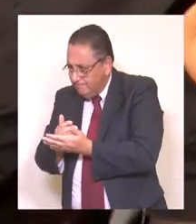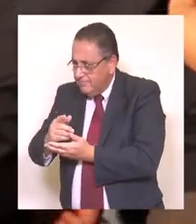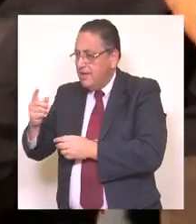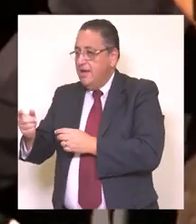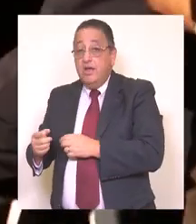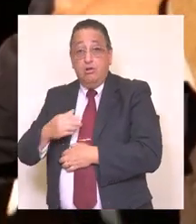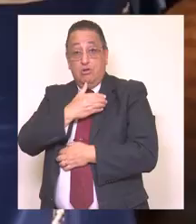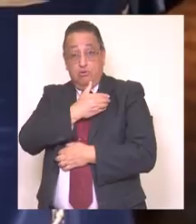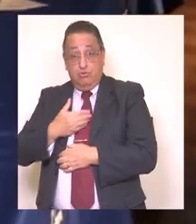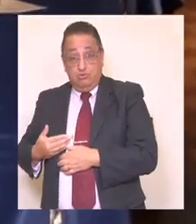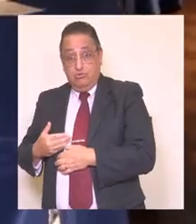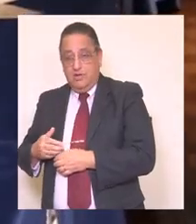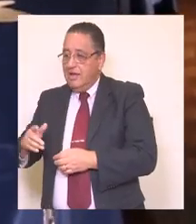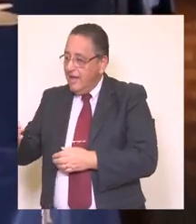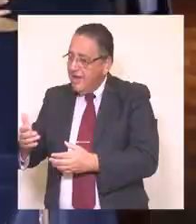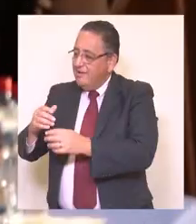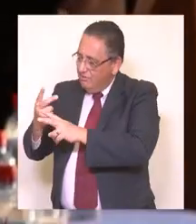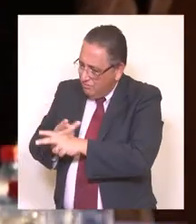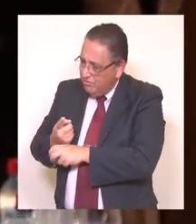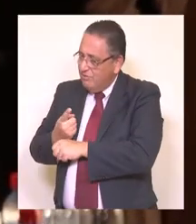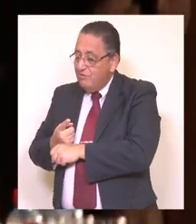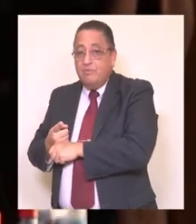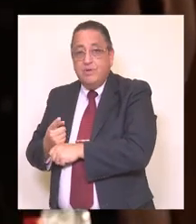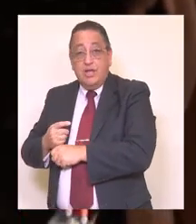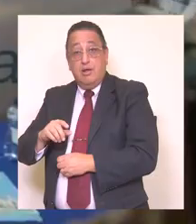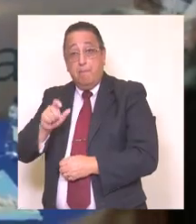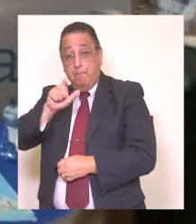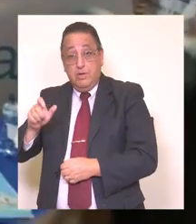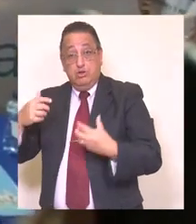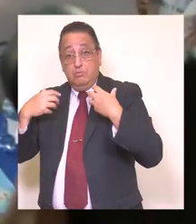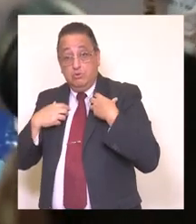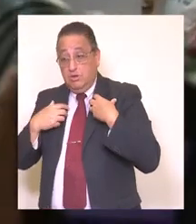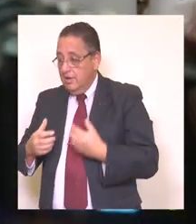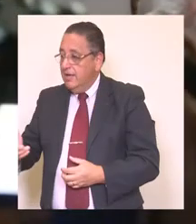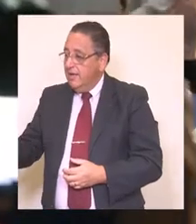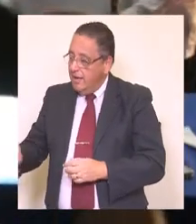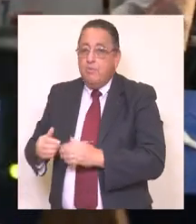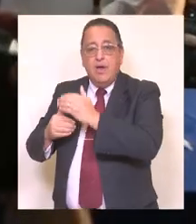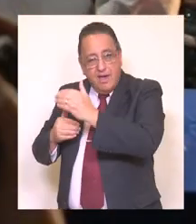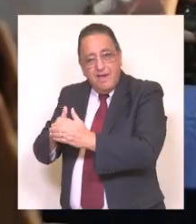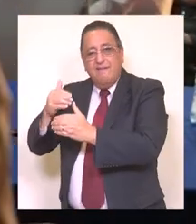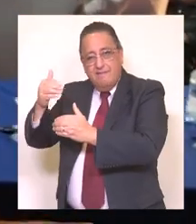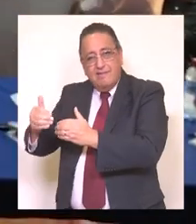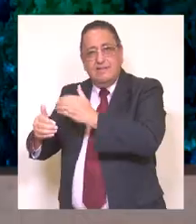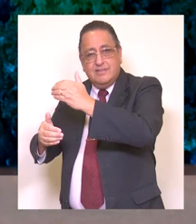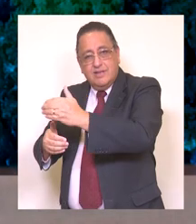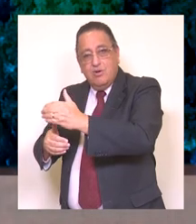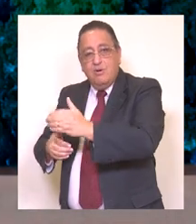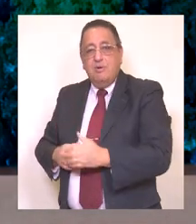a nuestros parlamentarios con las autoridades de gobierno. Hemos avanzado pero queremos